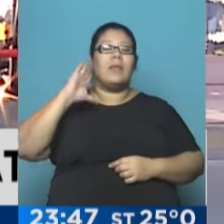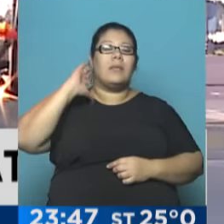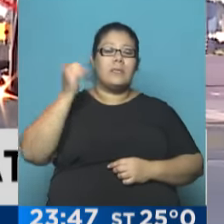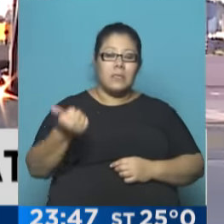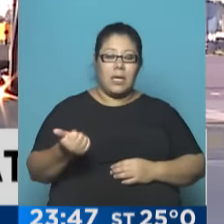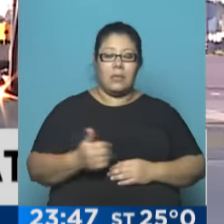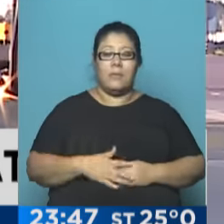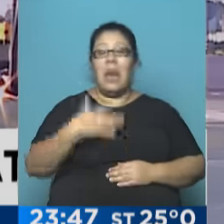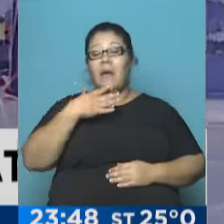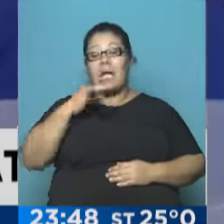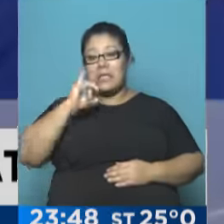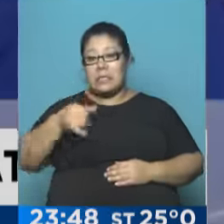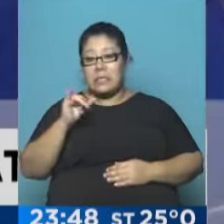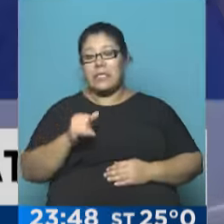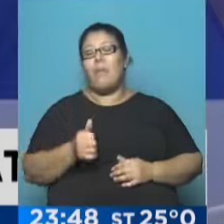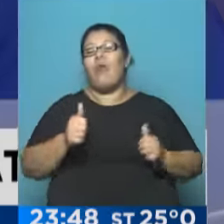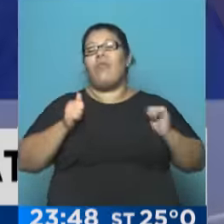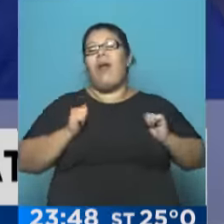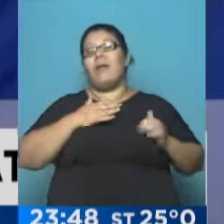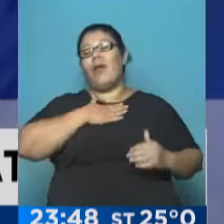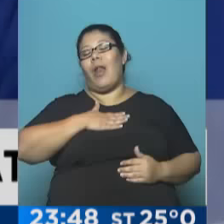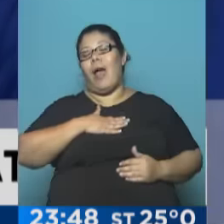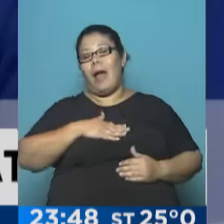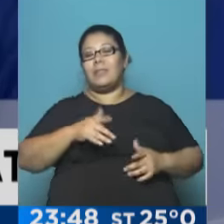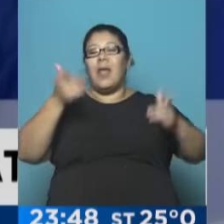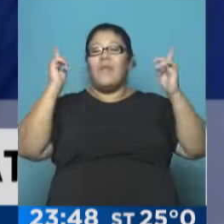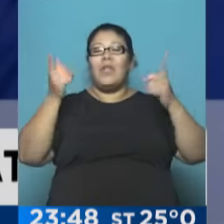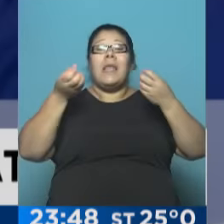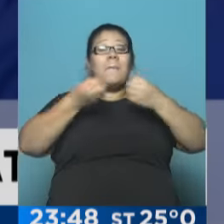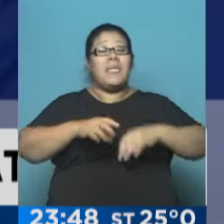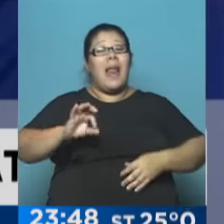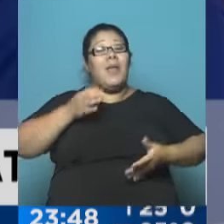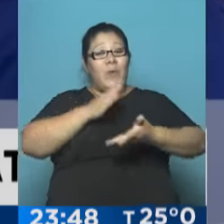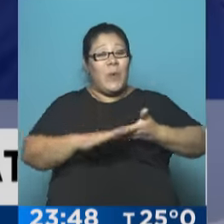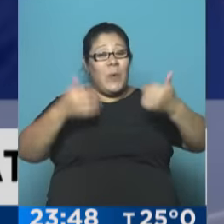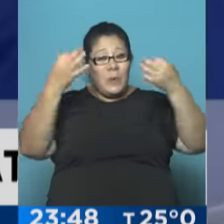La verdad que sí, para distenderse, para disfrutar y arrancar el año de la mejor manera.